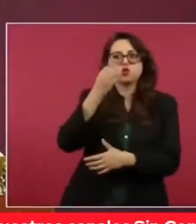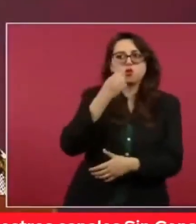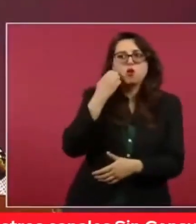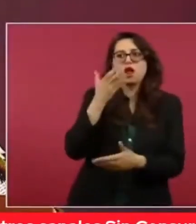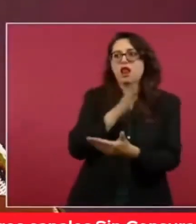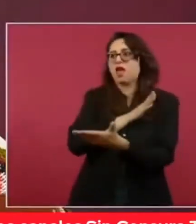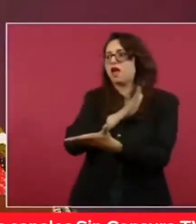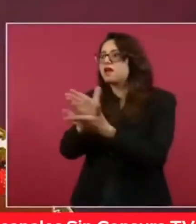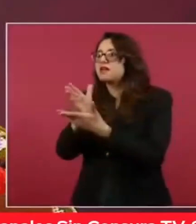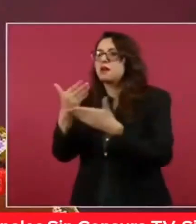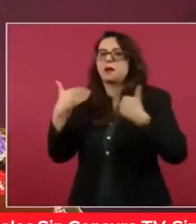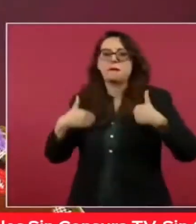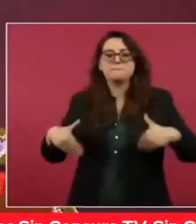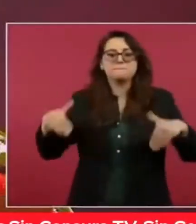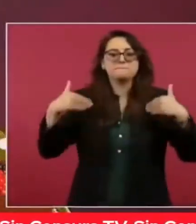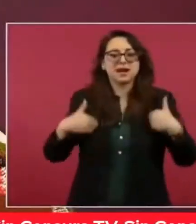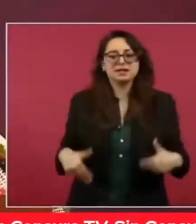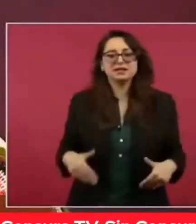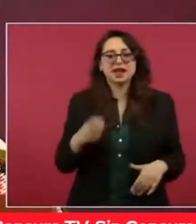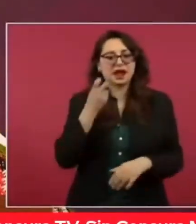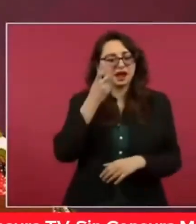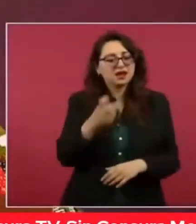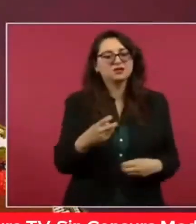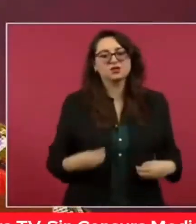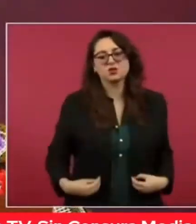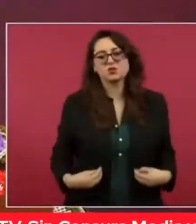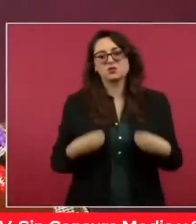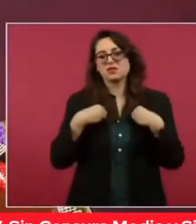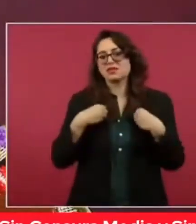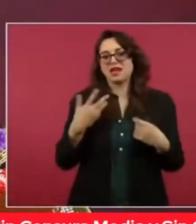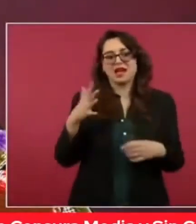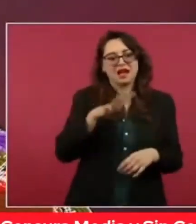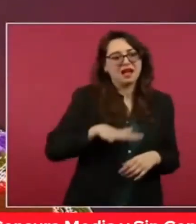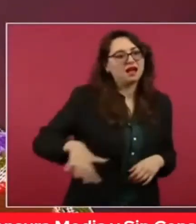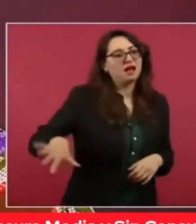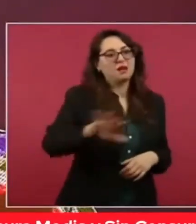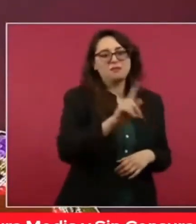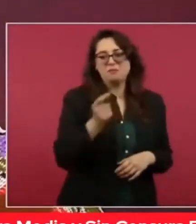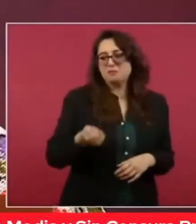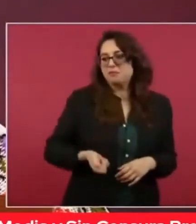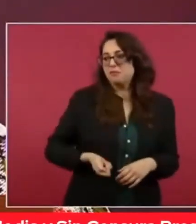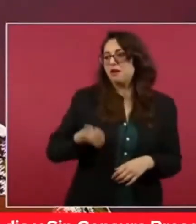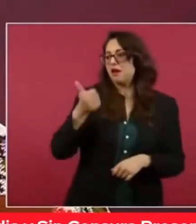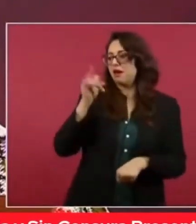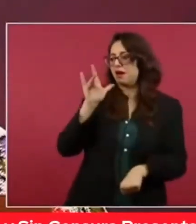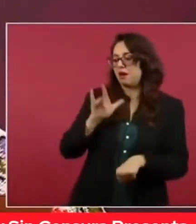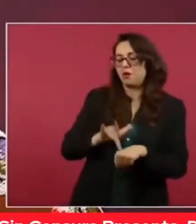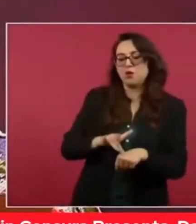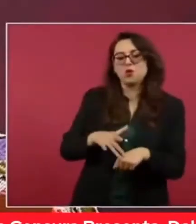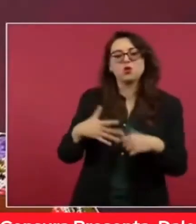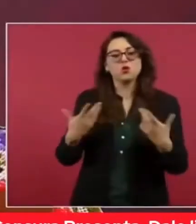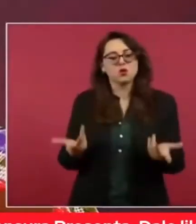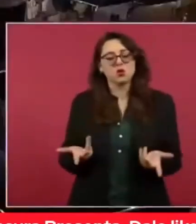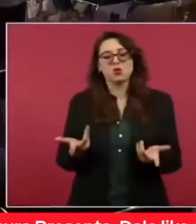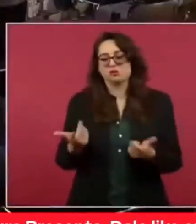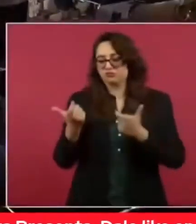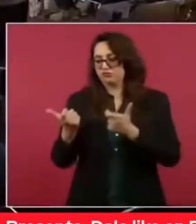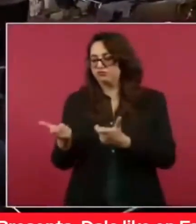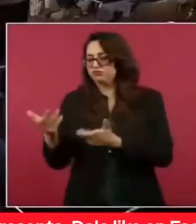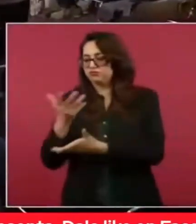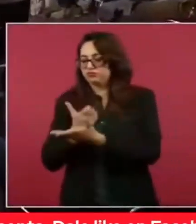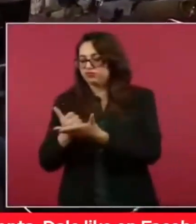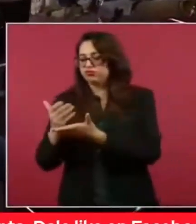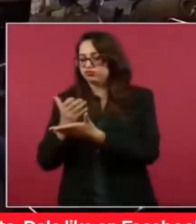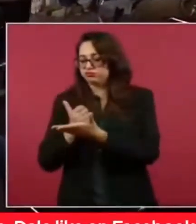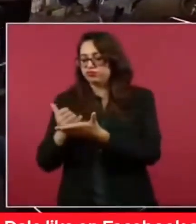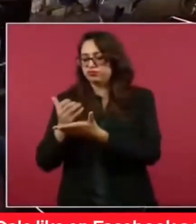impacto positivo en la calidad de vida de nuestros habitantes. A medida que el proyecto genere ingresos e inversiones, los gobiernos